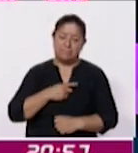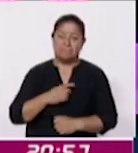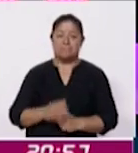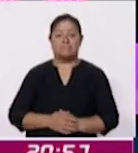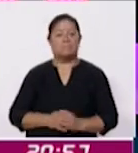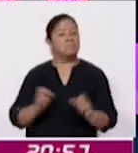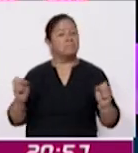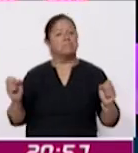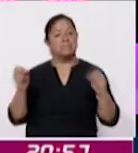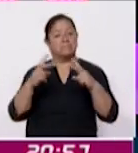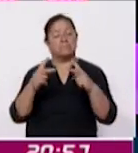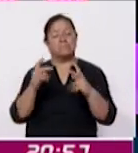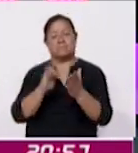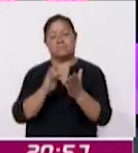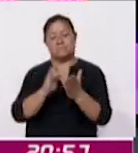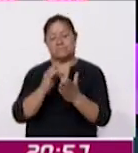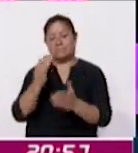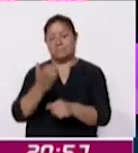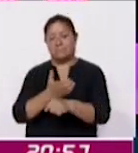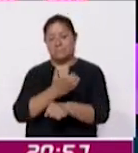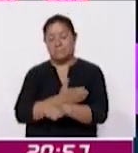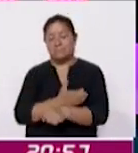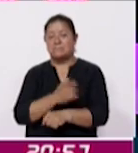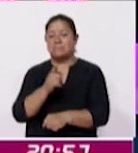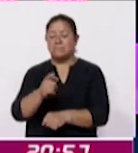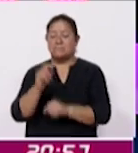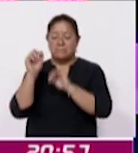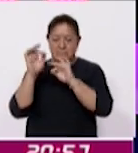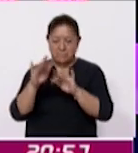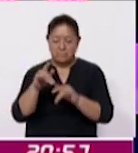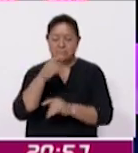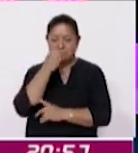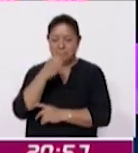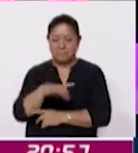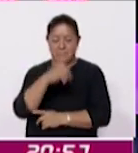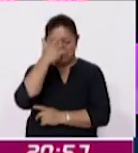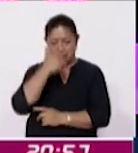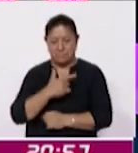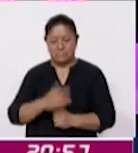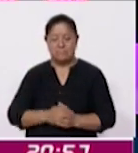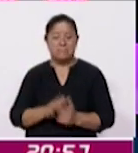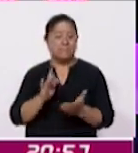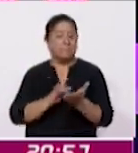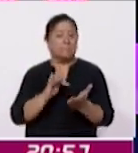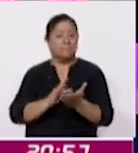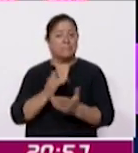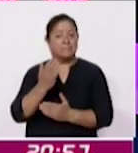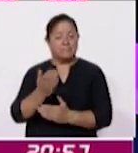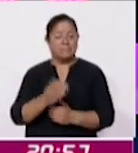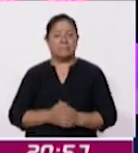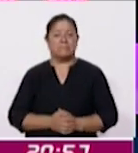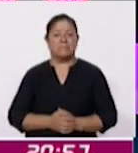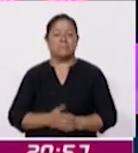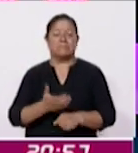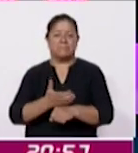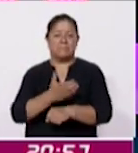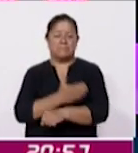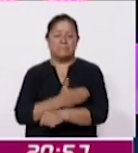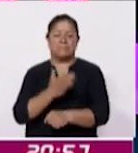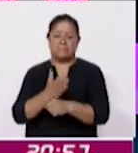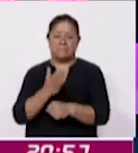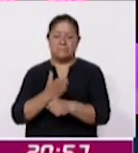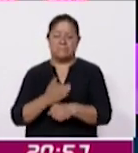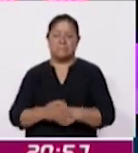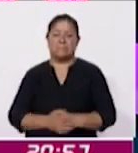vamos muchísimas gracias por acompañarnos le deseamos que pase una estupenda noche le agradecemos el habernos acompañado en esta